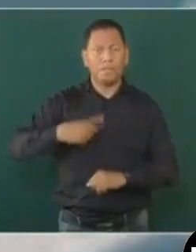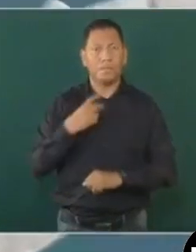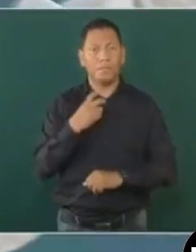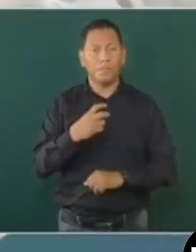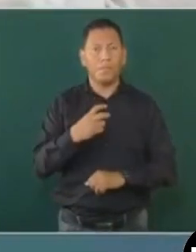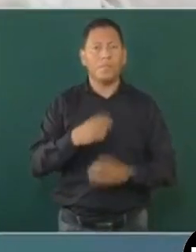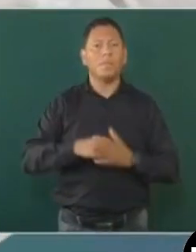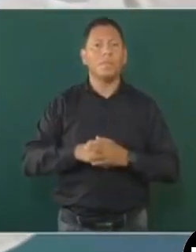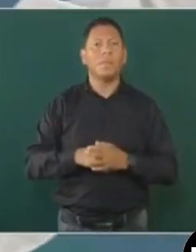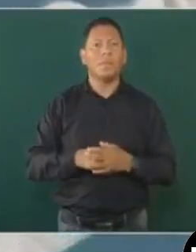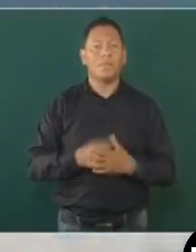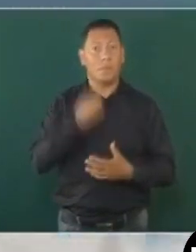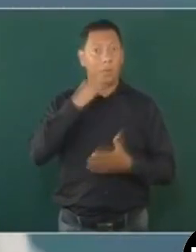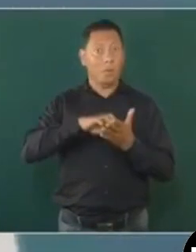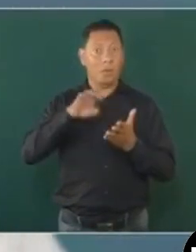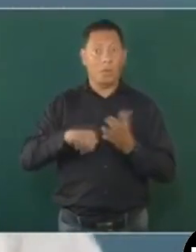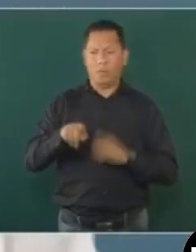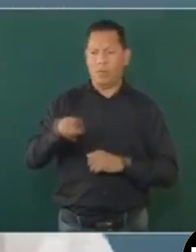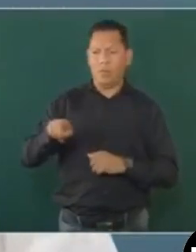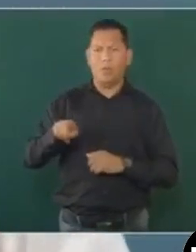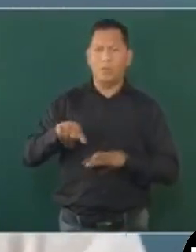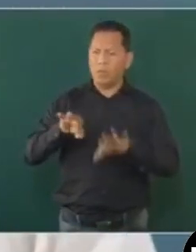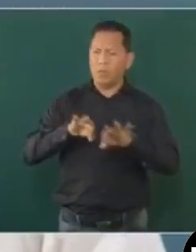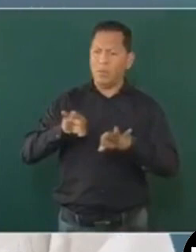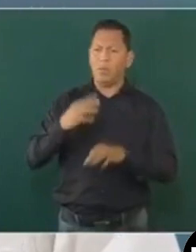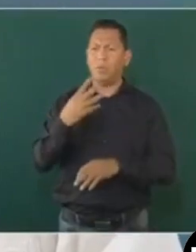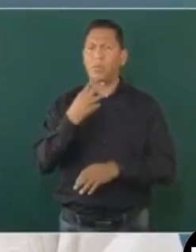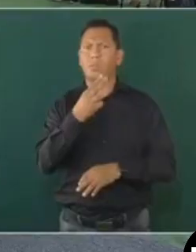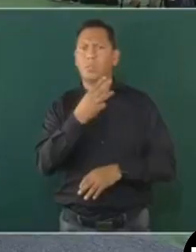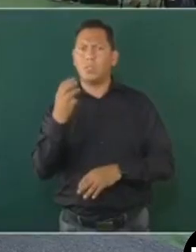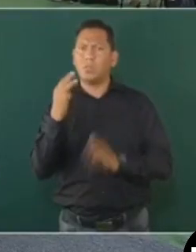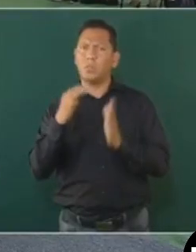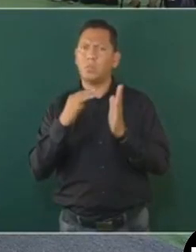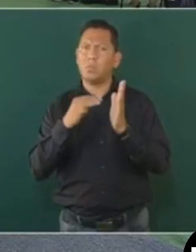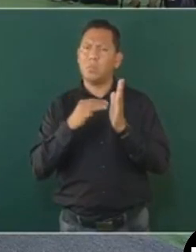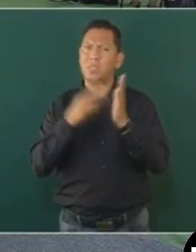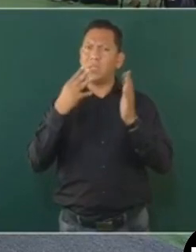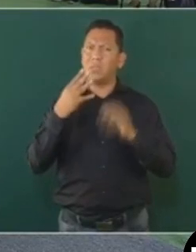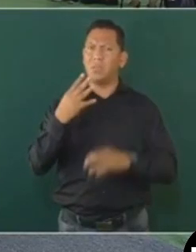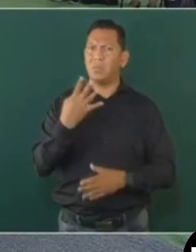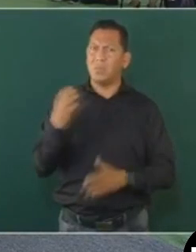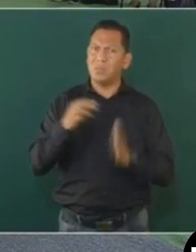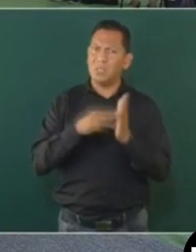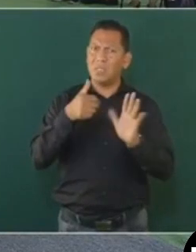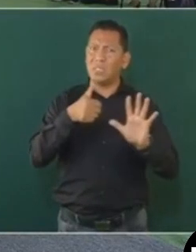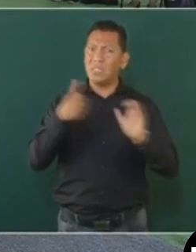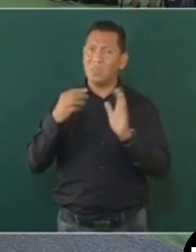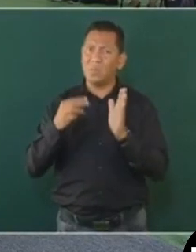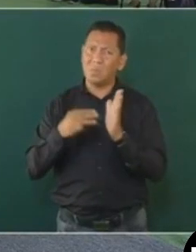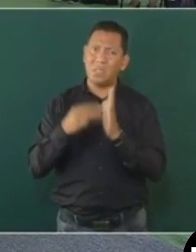La gente que gana 300, 400, 600 mil pesos mensuales